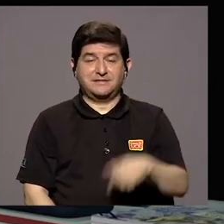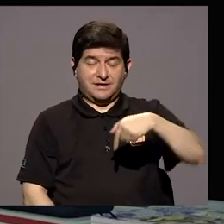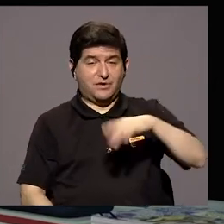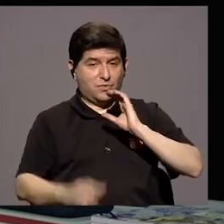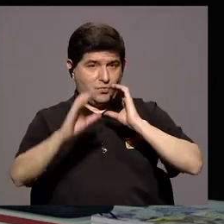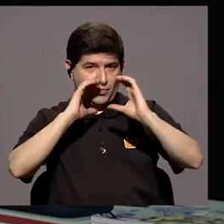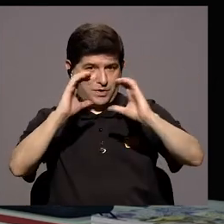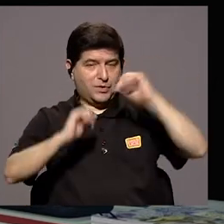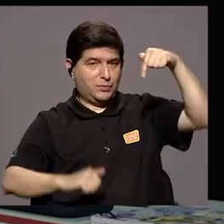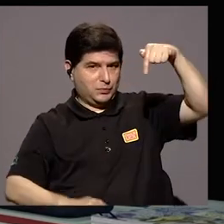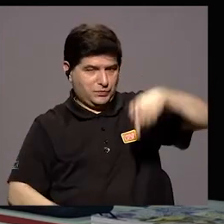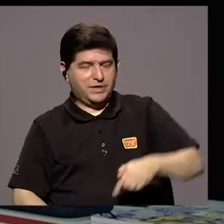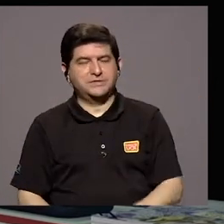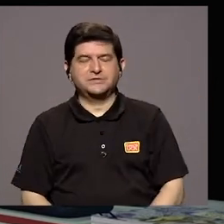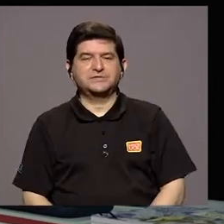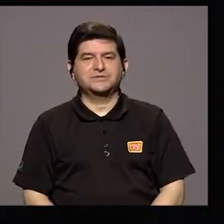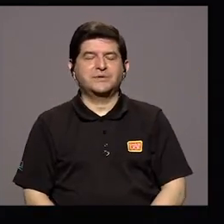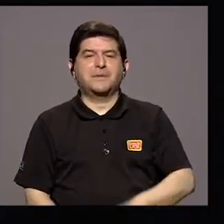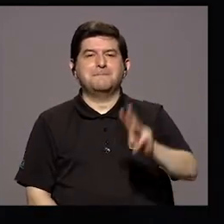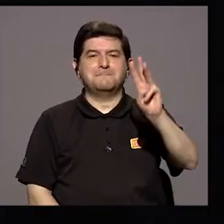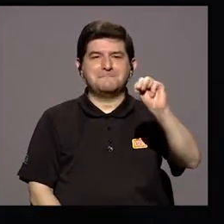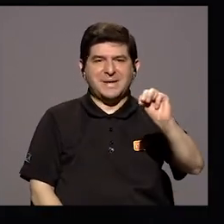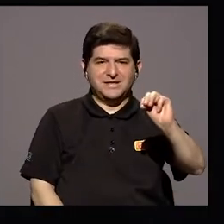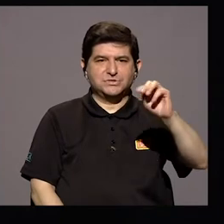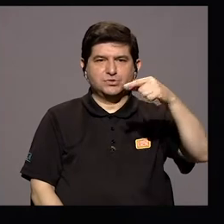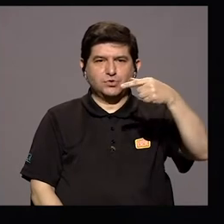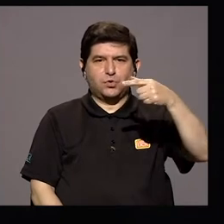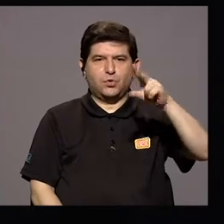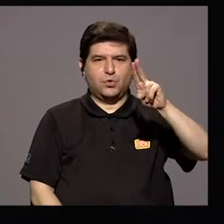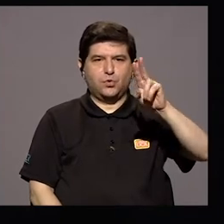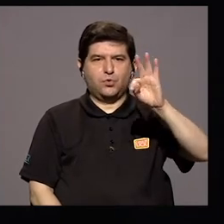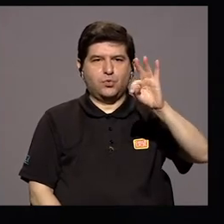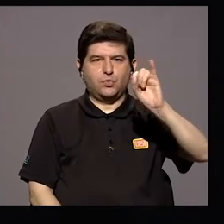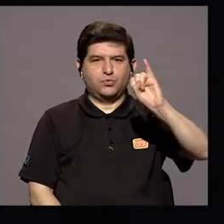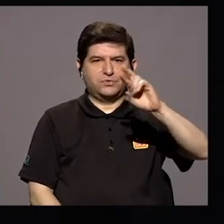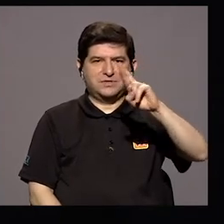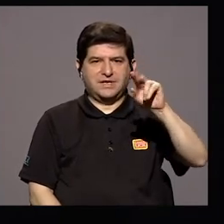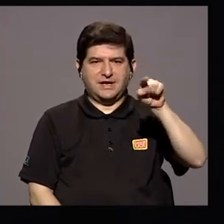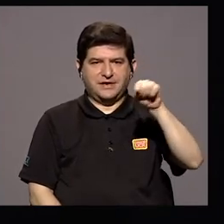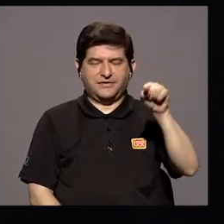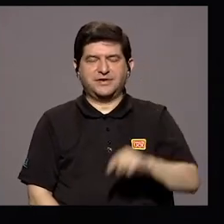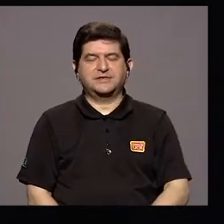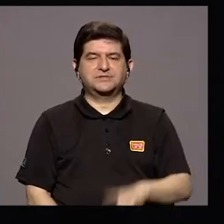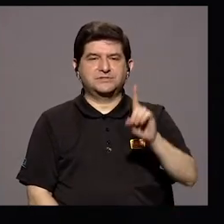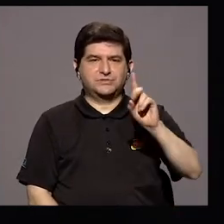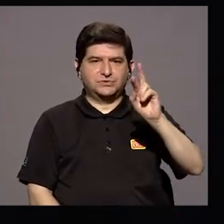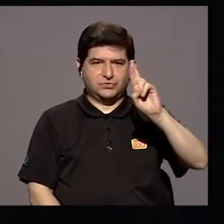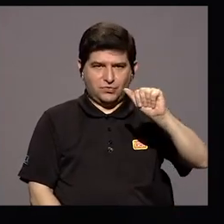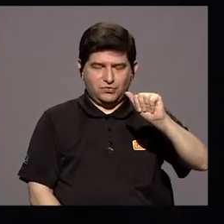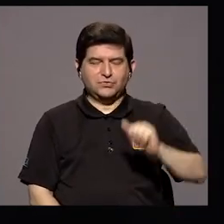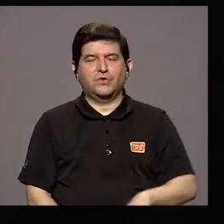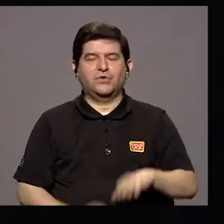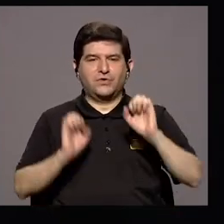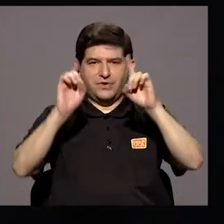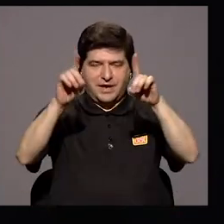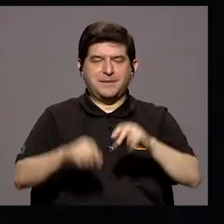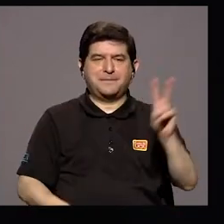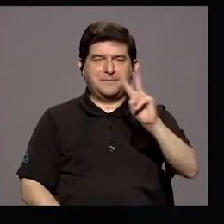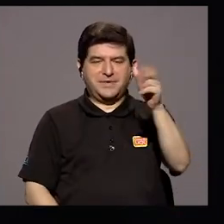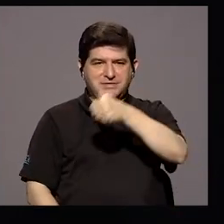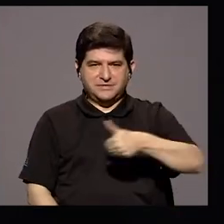conversación hoy con doña Marisol Gutiérrez Es doctora en educación, máster en literatura, es